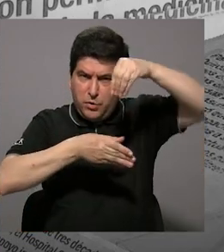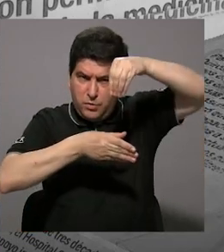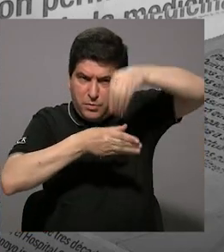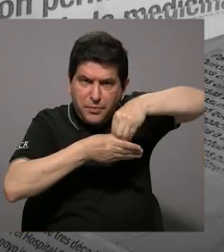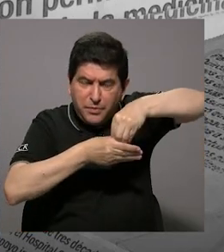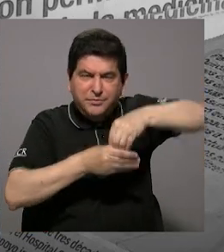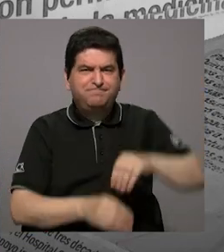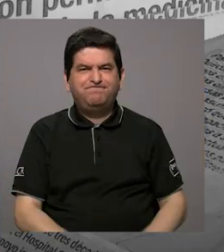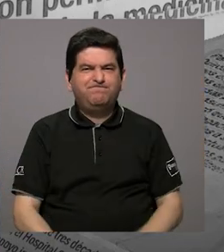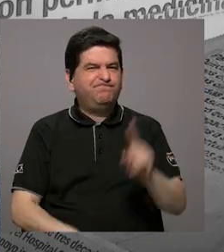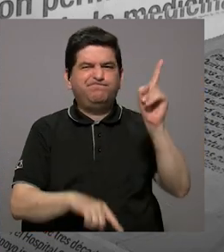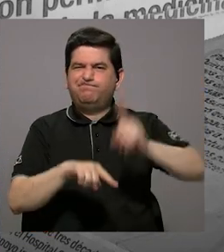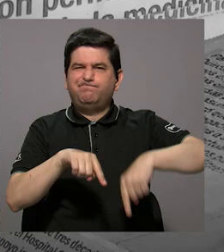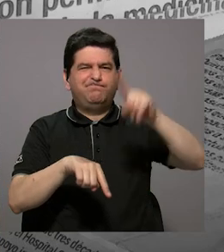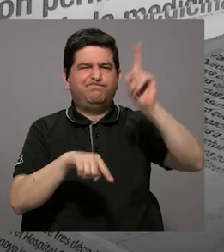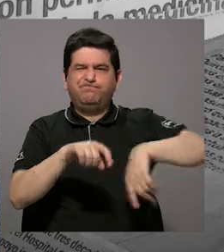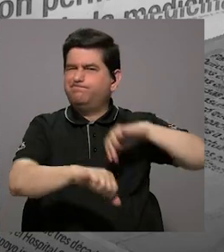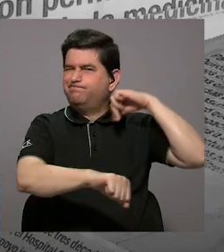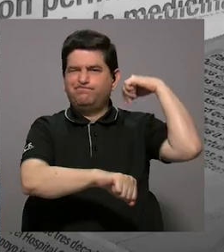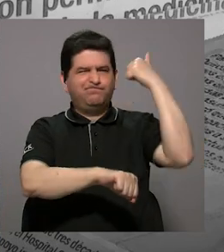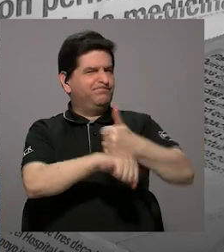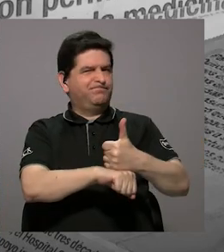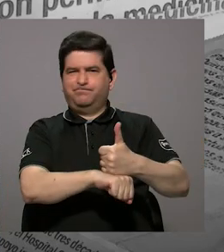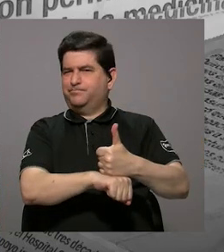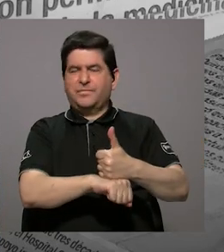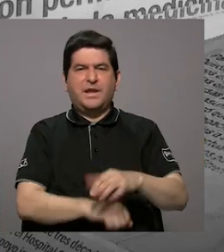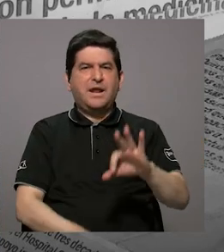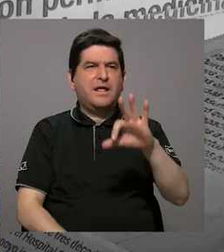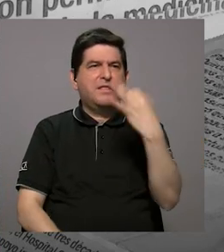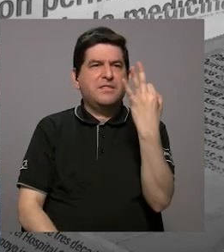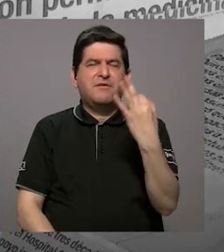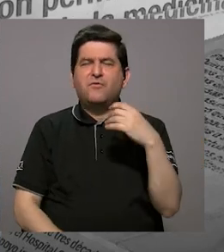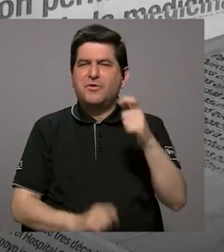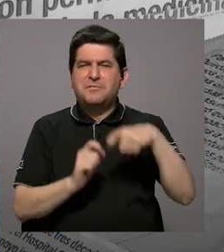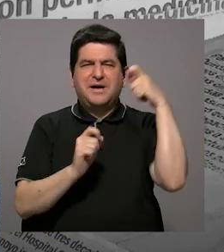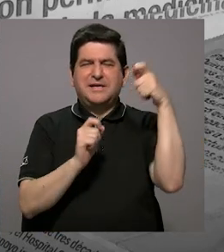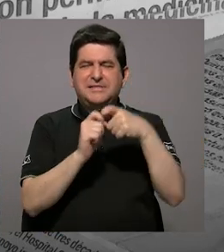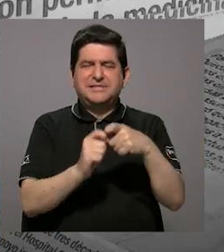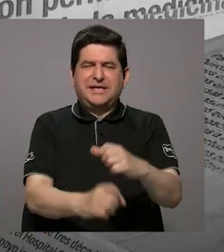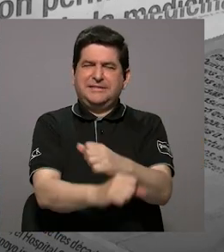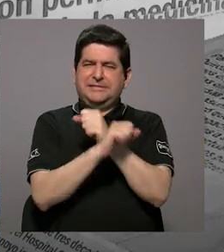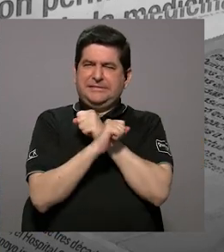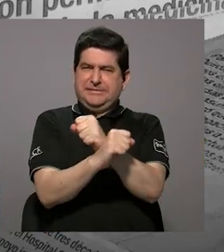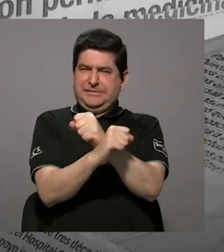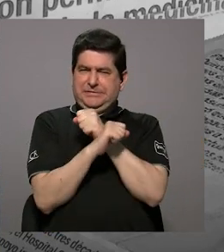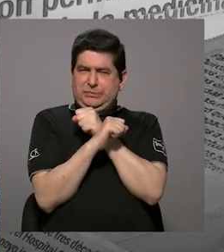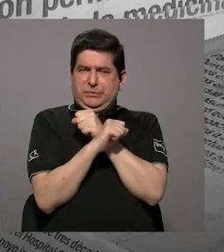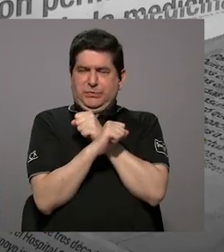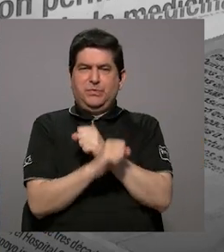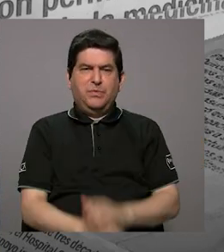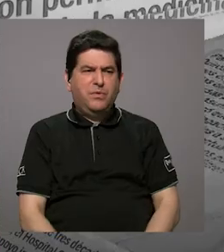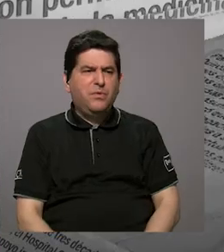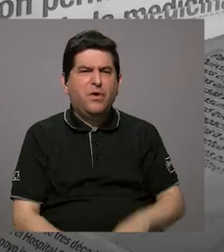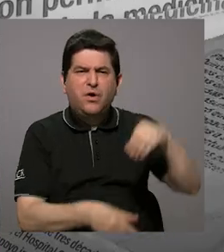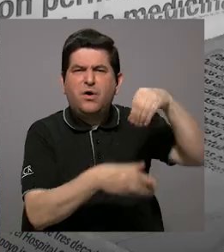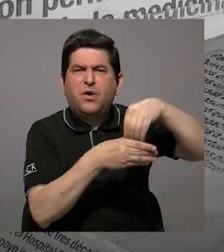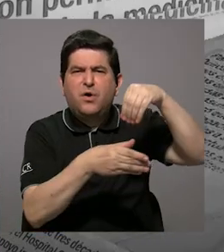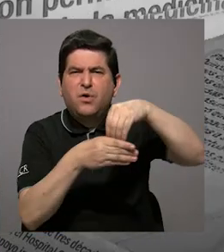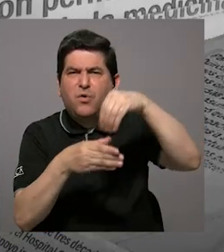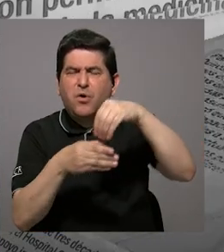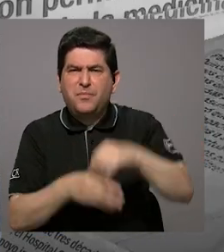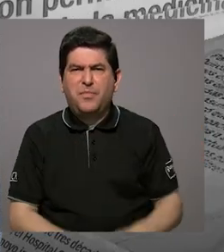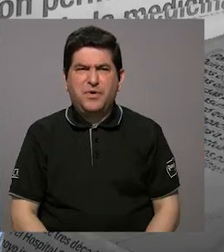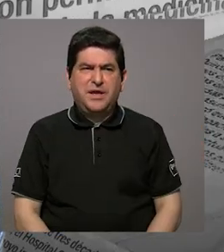realmente no se podía establecer con un nivel de certeza alto cuáles de esos